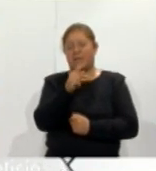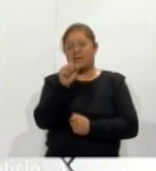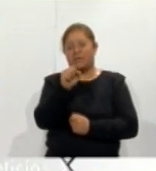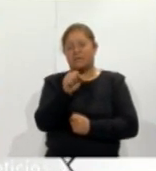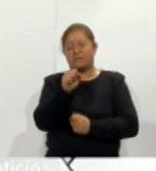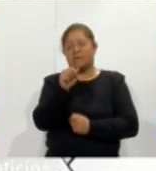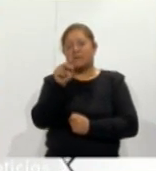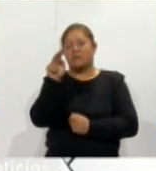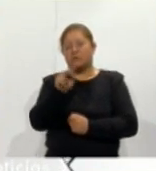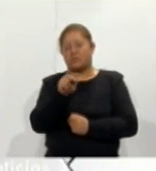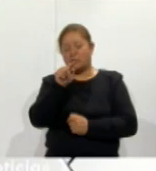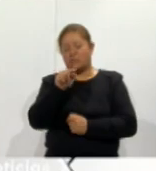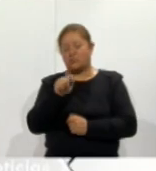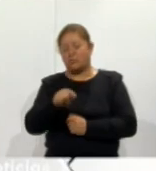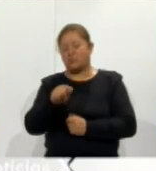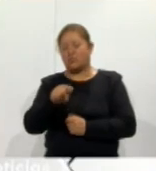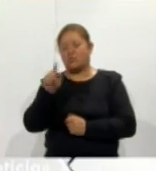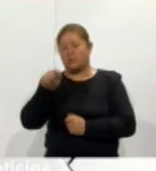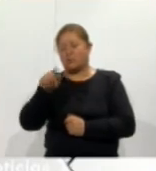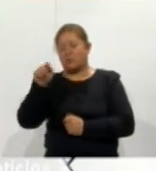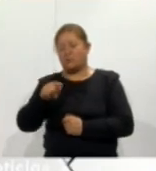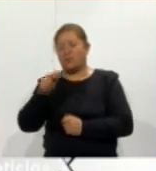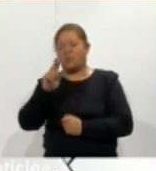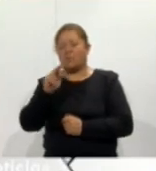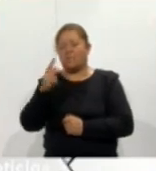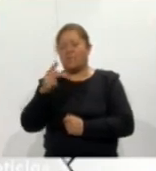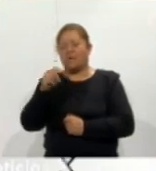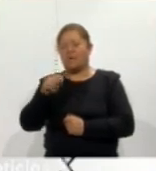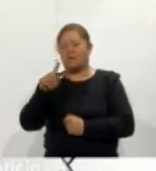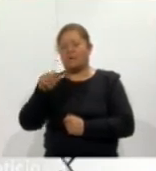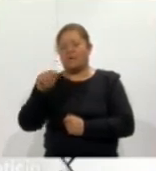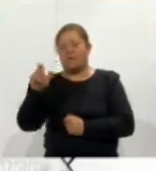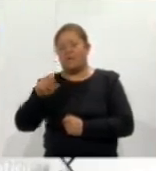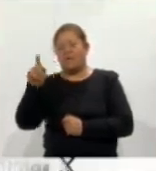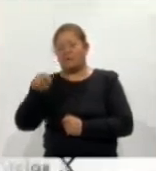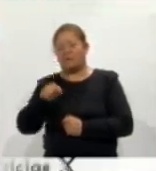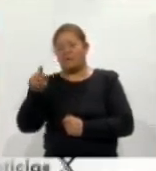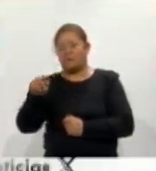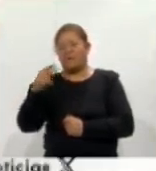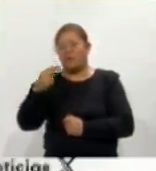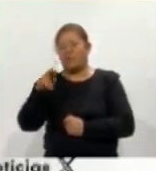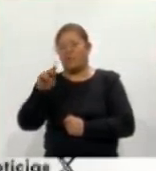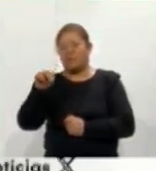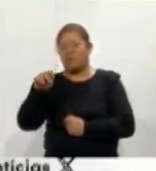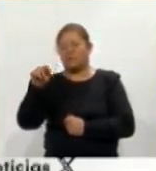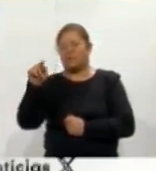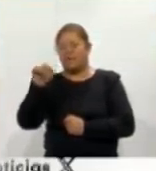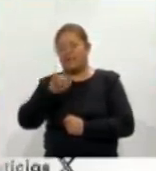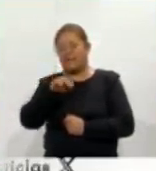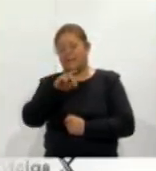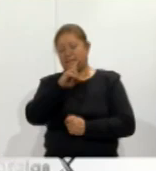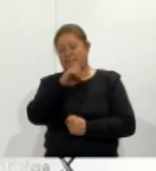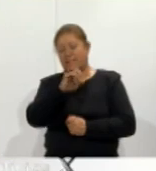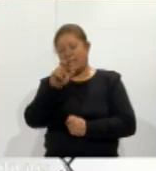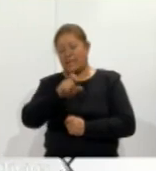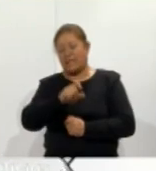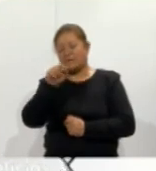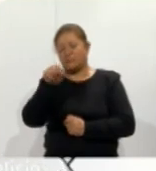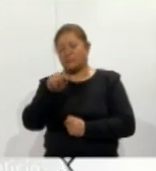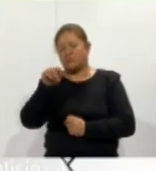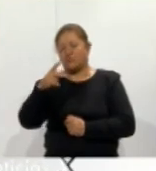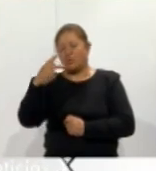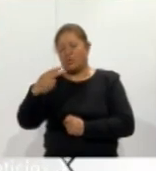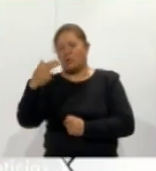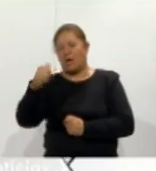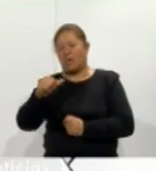diagonal uptlax punto edu punto mx diagonal index punto php diagonal maestría con